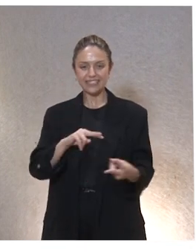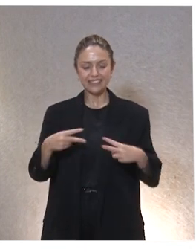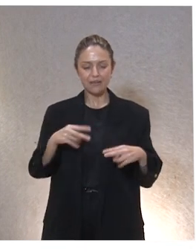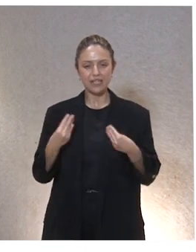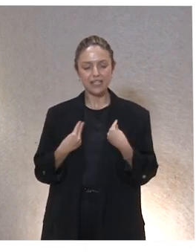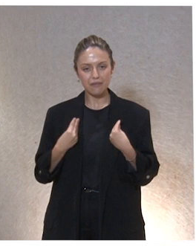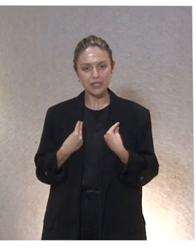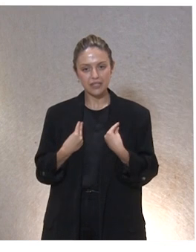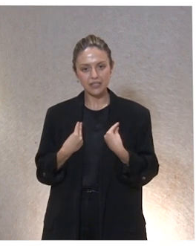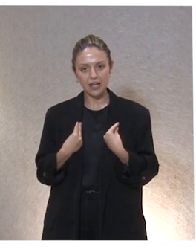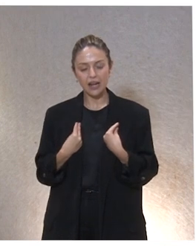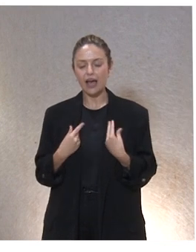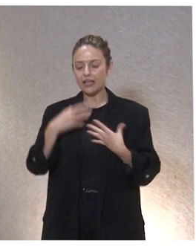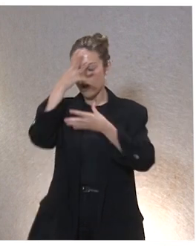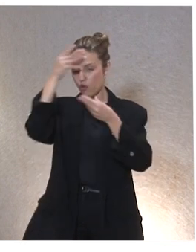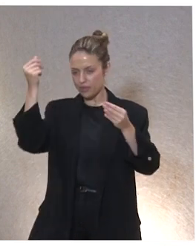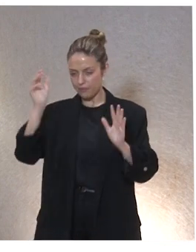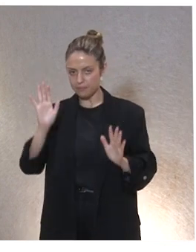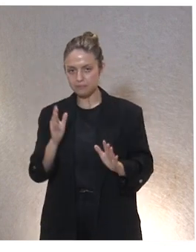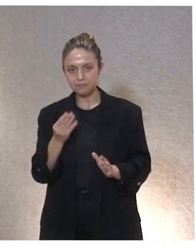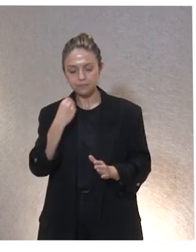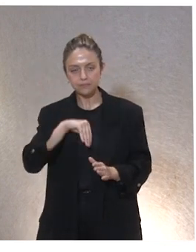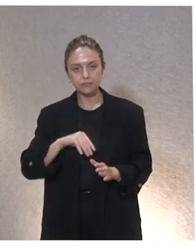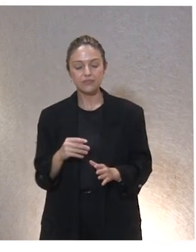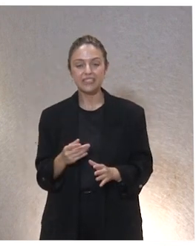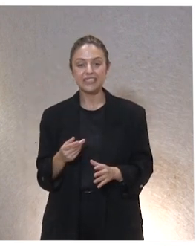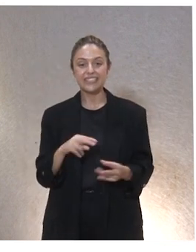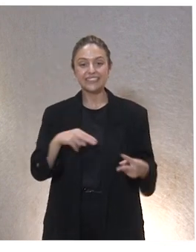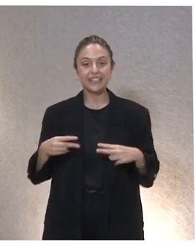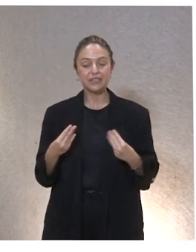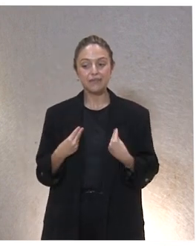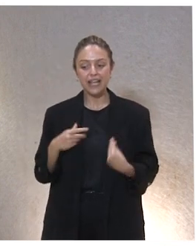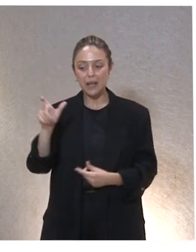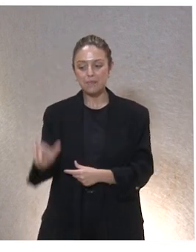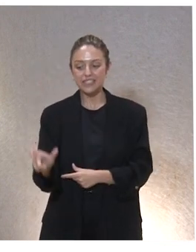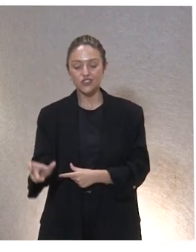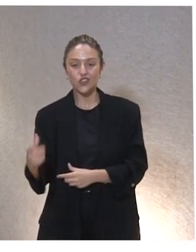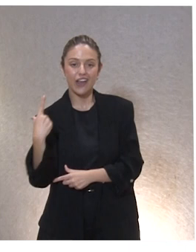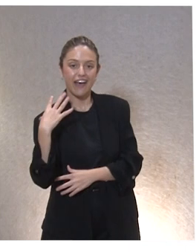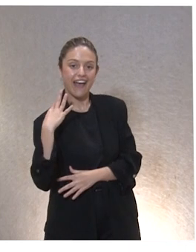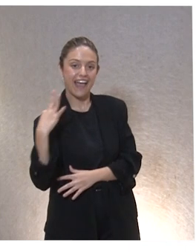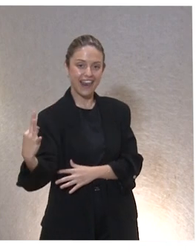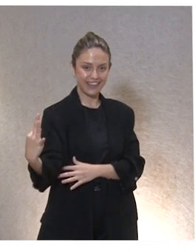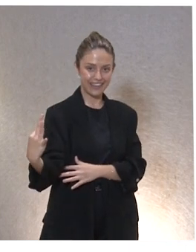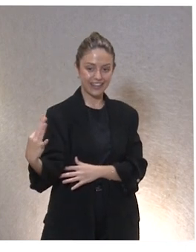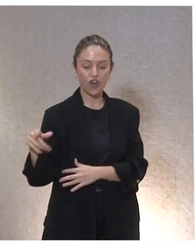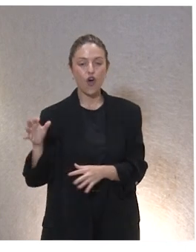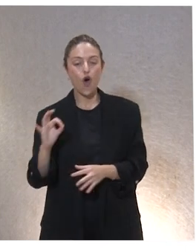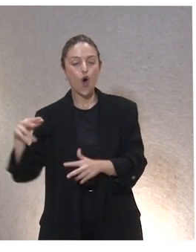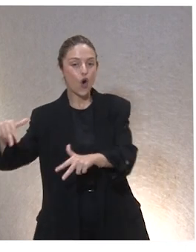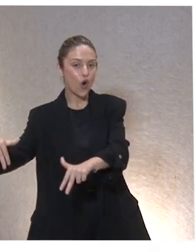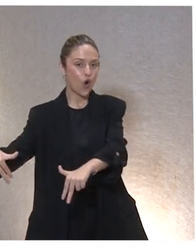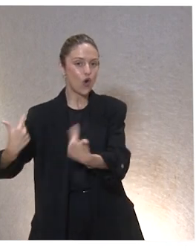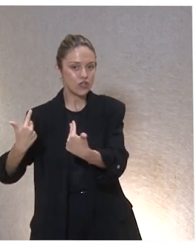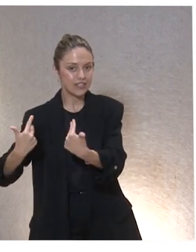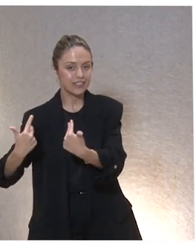algo muy importante que me olvidaba el intérprete vital debe ser elegido por la persona o por lo menos debe dar su consentimiento tiene que